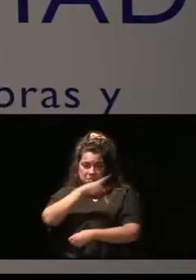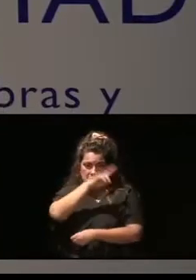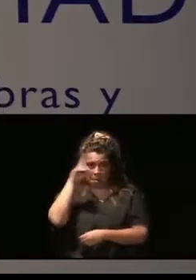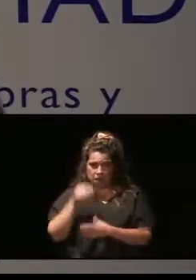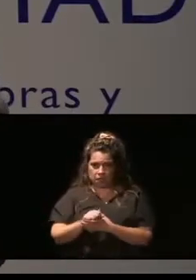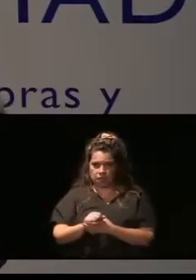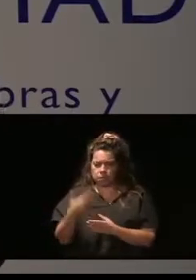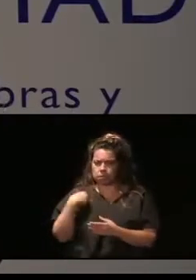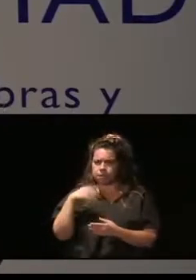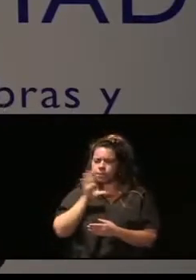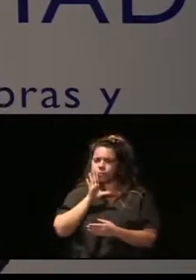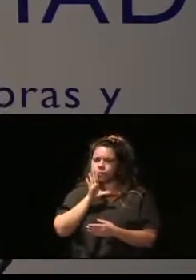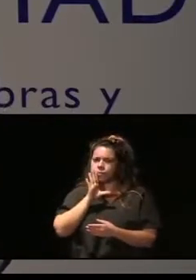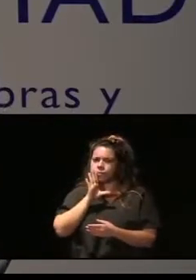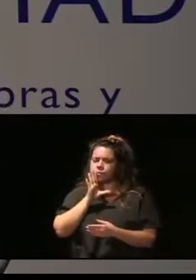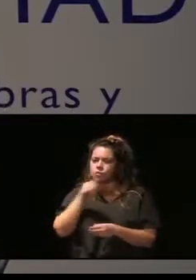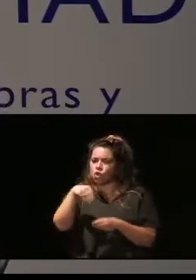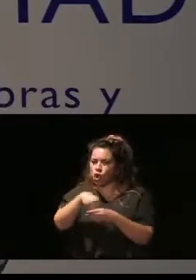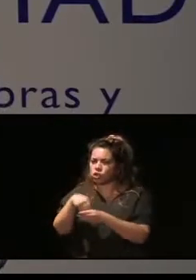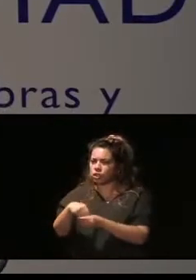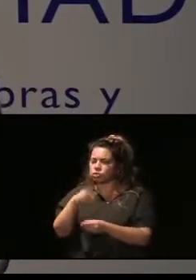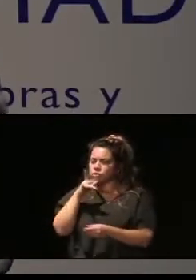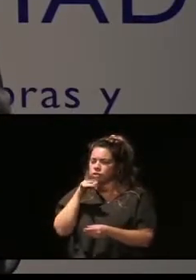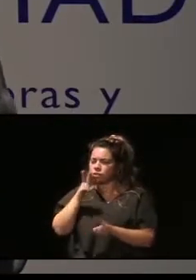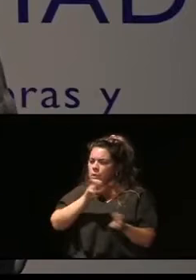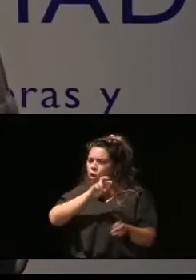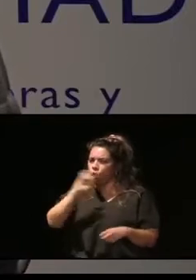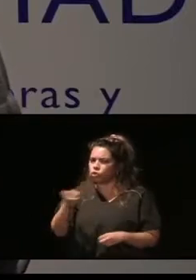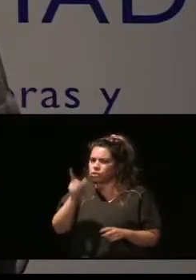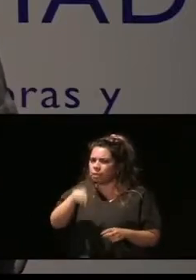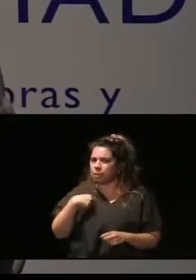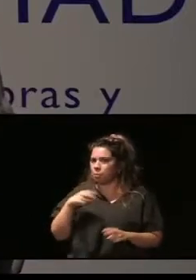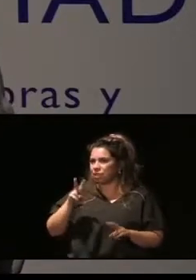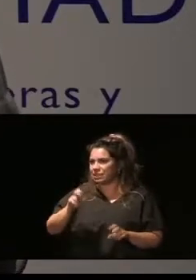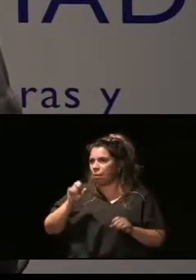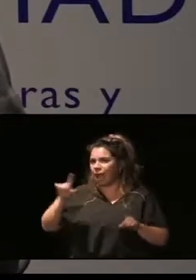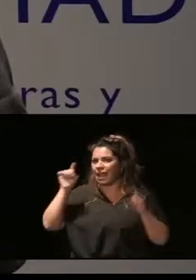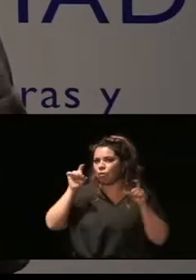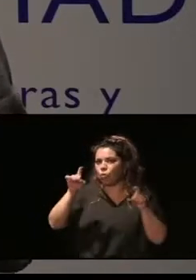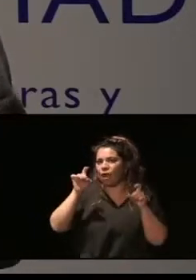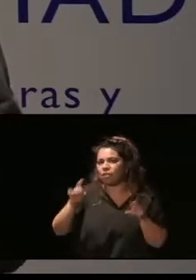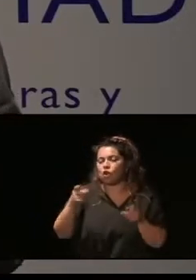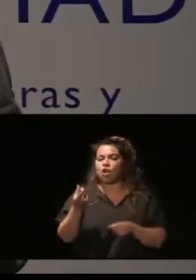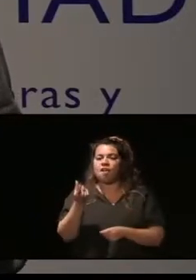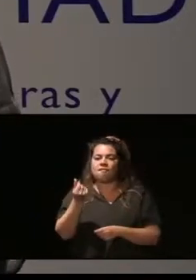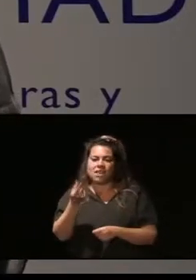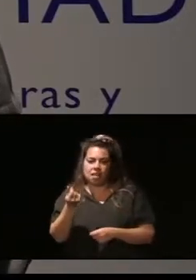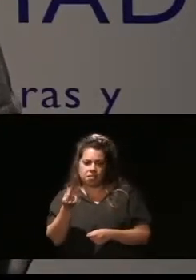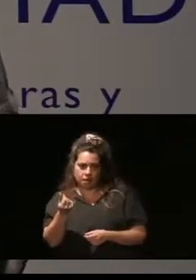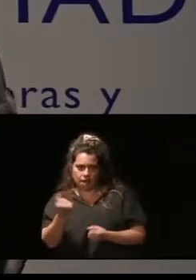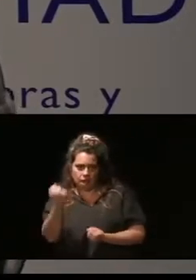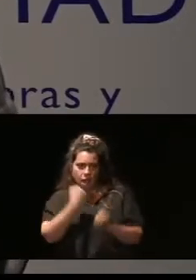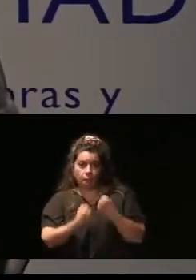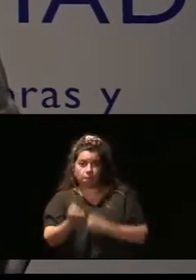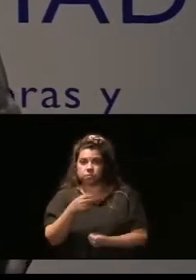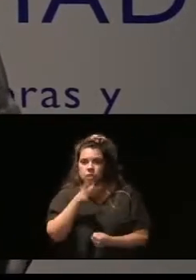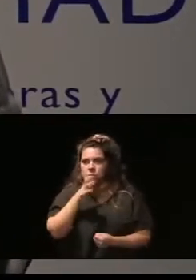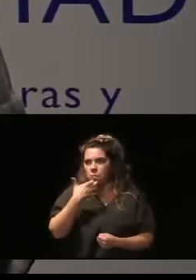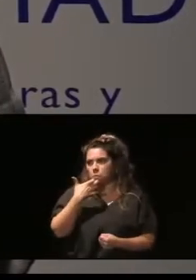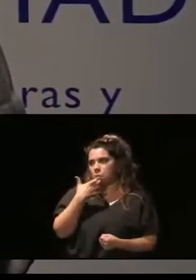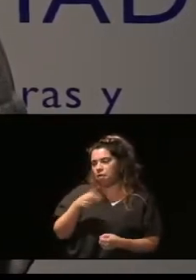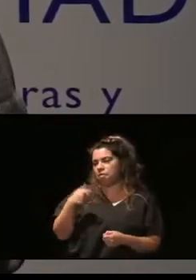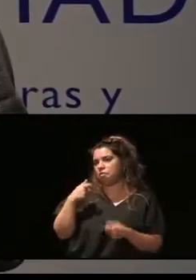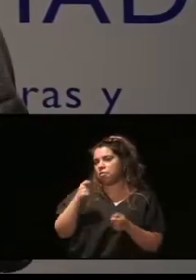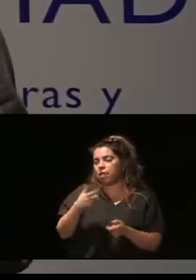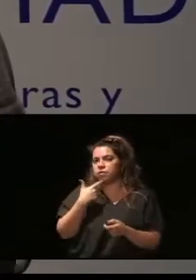referido anteriormente, pues también se trataban otras cuestiones sobre educación financiera, en el que, bueno, pues se dan nociones básicas